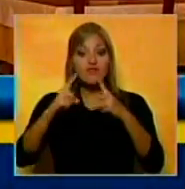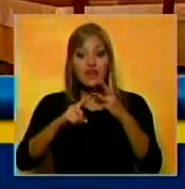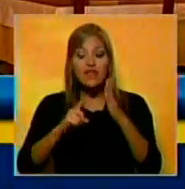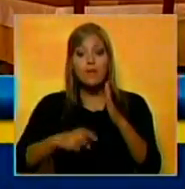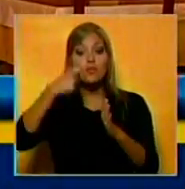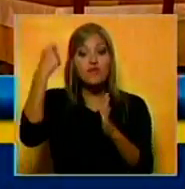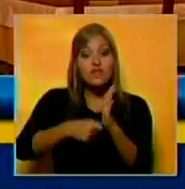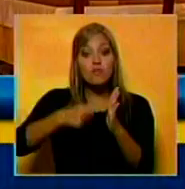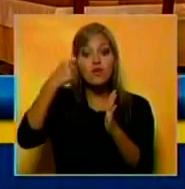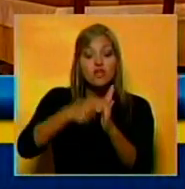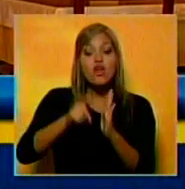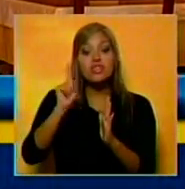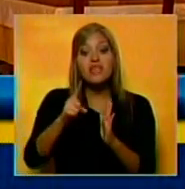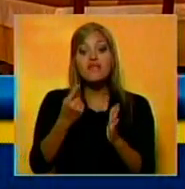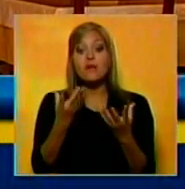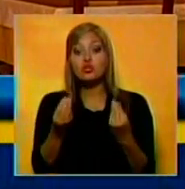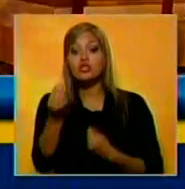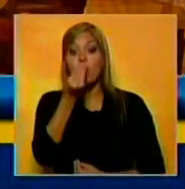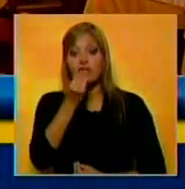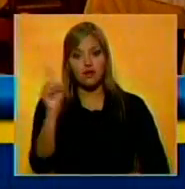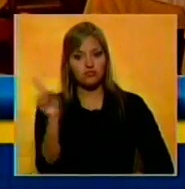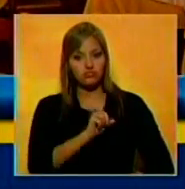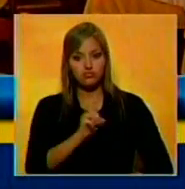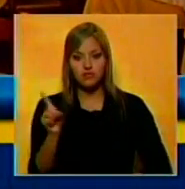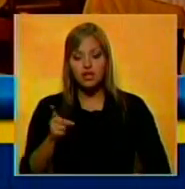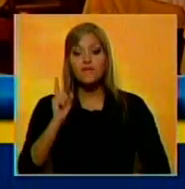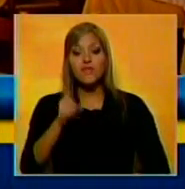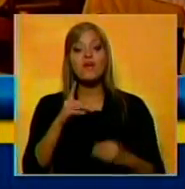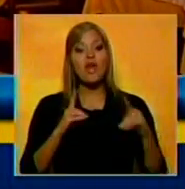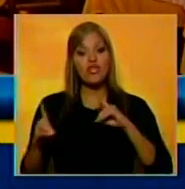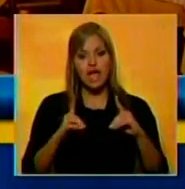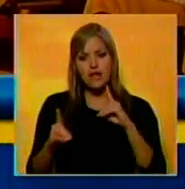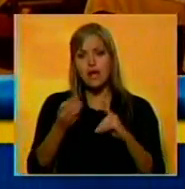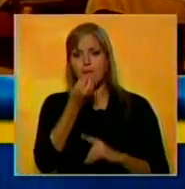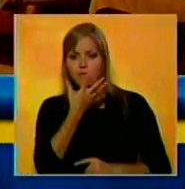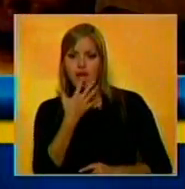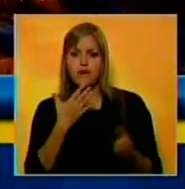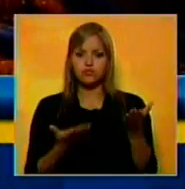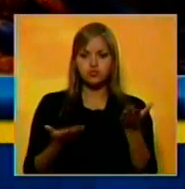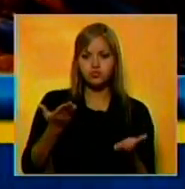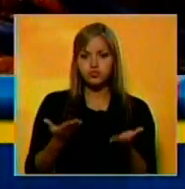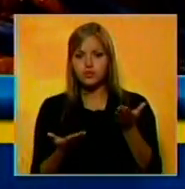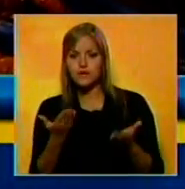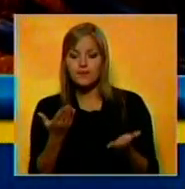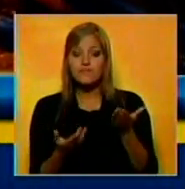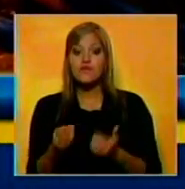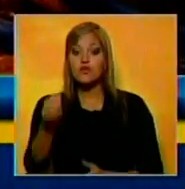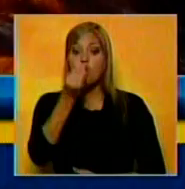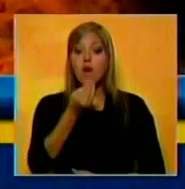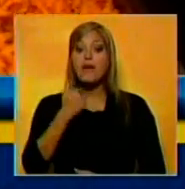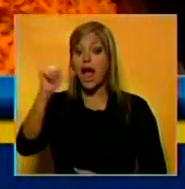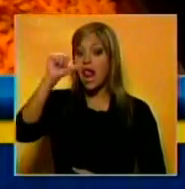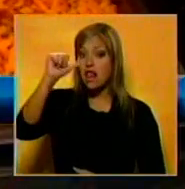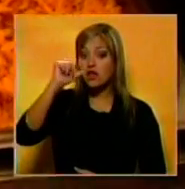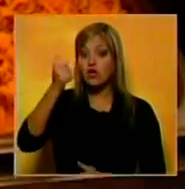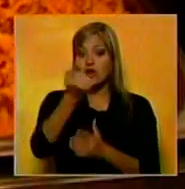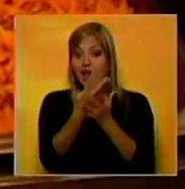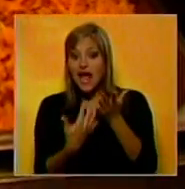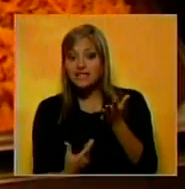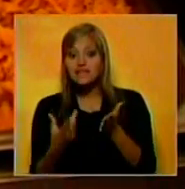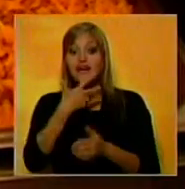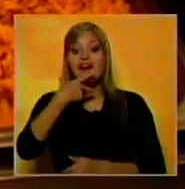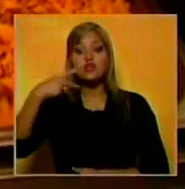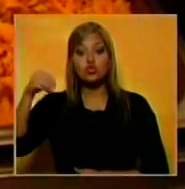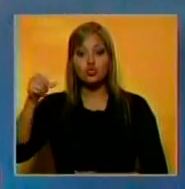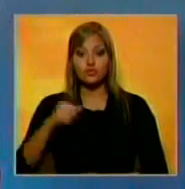restricciones como disminuir la cantidad de alimentos, mantener una dieta balanceada siempre, regular el consumo de alcohol, de las grasas y